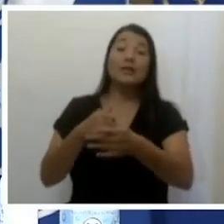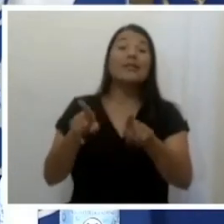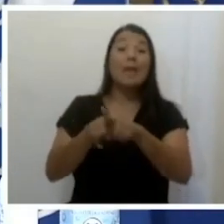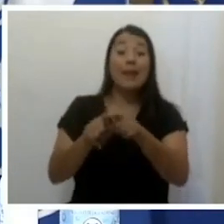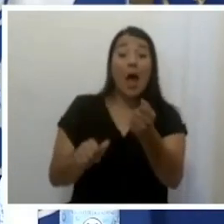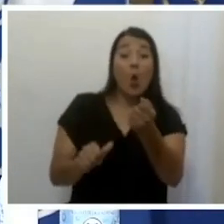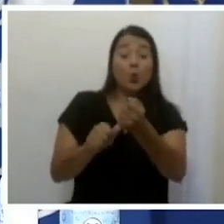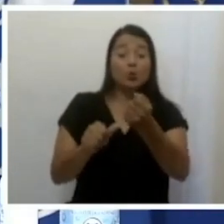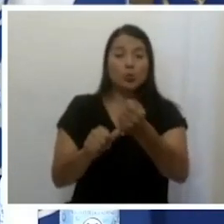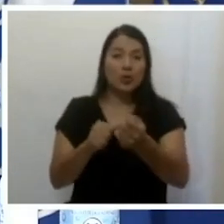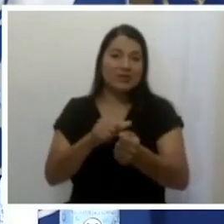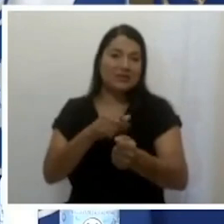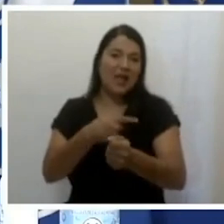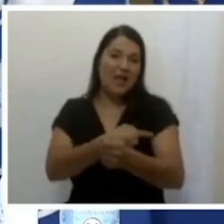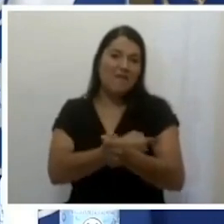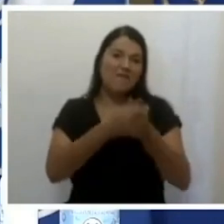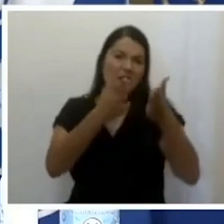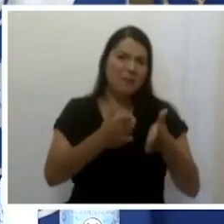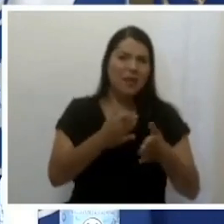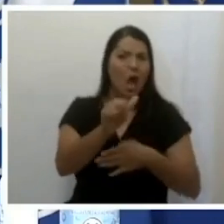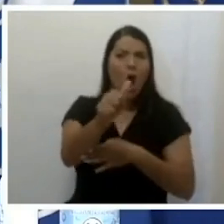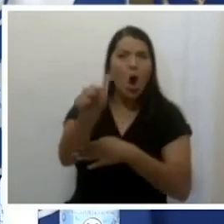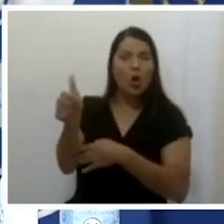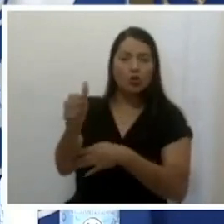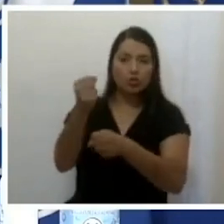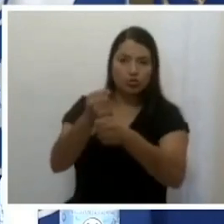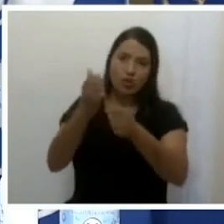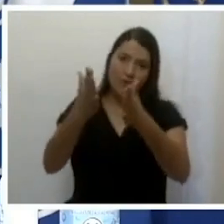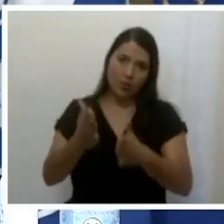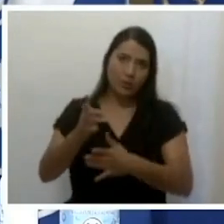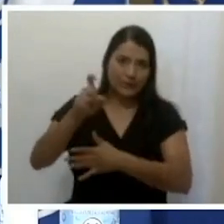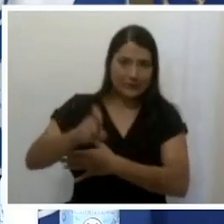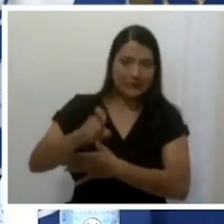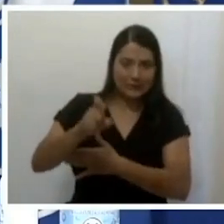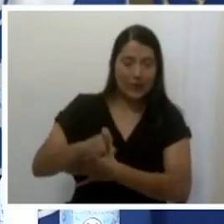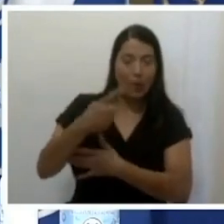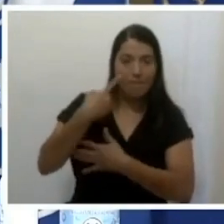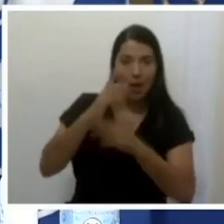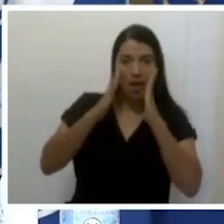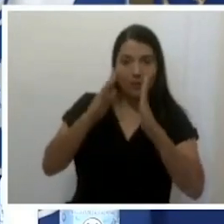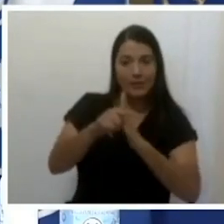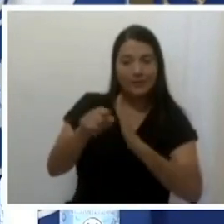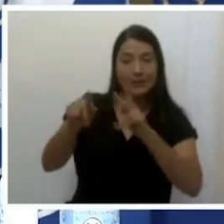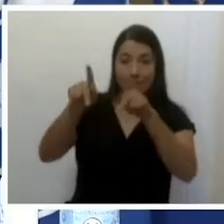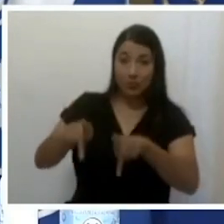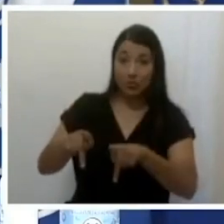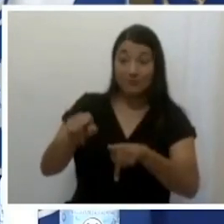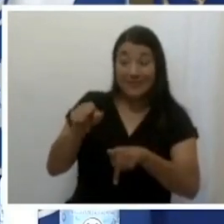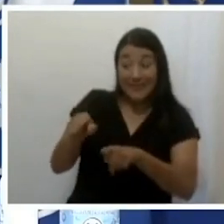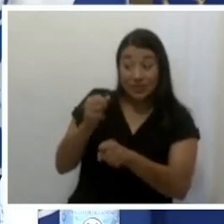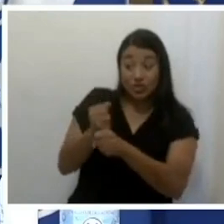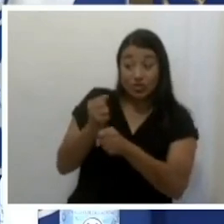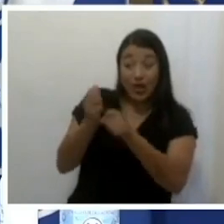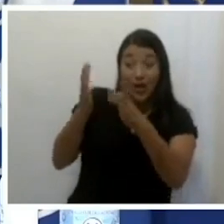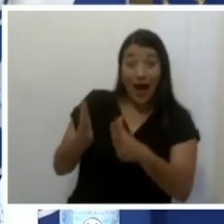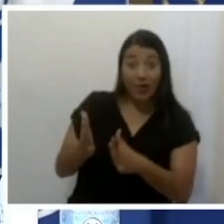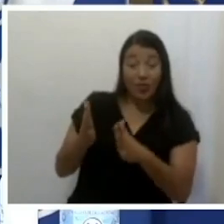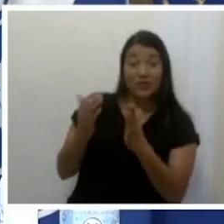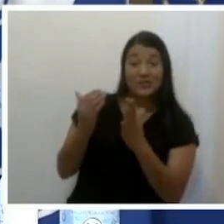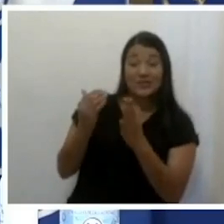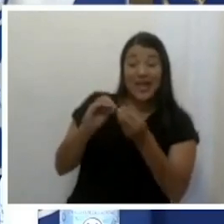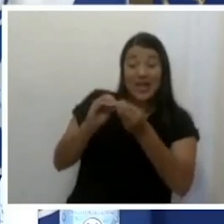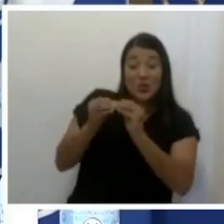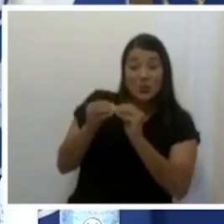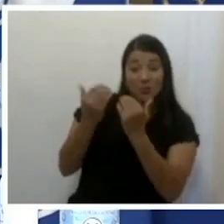entran en esta ecuación. Y eso es un recurso limitado. Y de nuevo, por